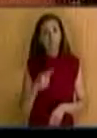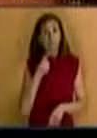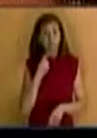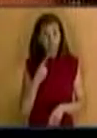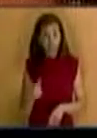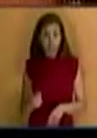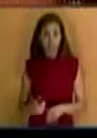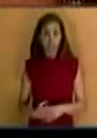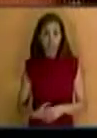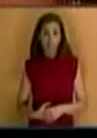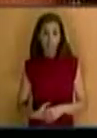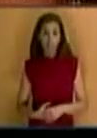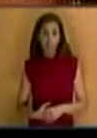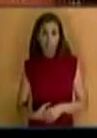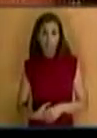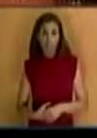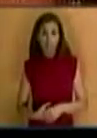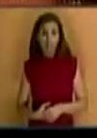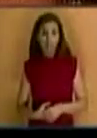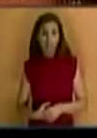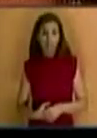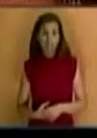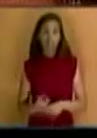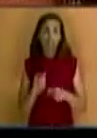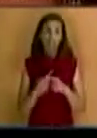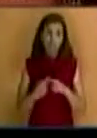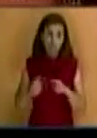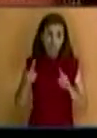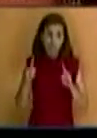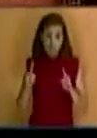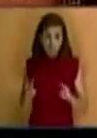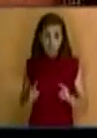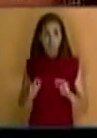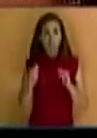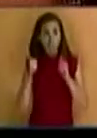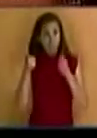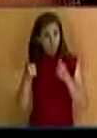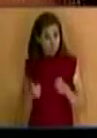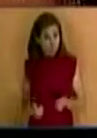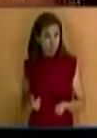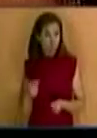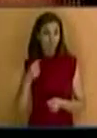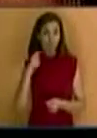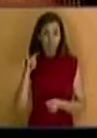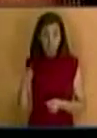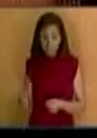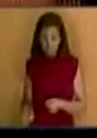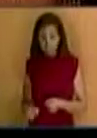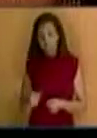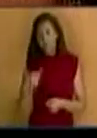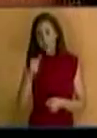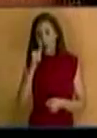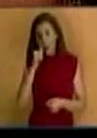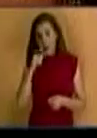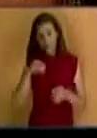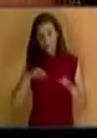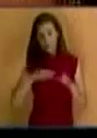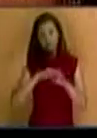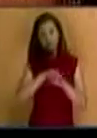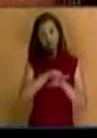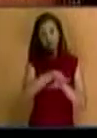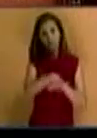propiamente dicho, pero sencillamente van a desembocar las aguas al lago.